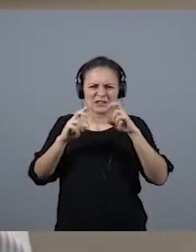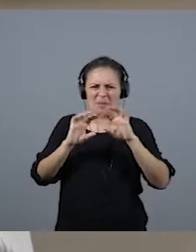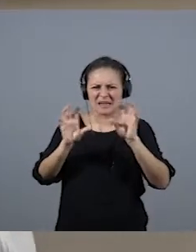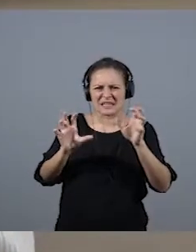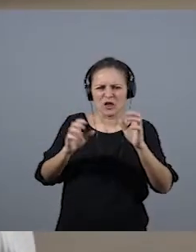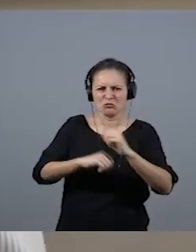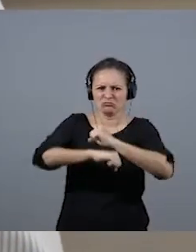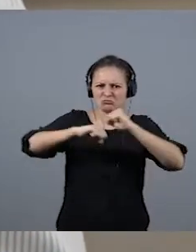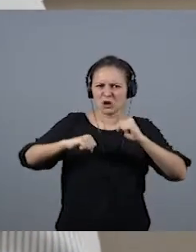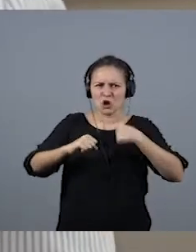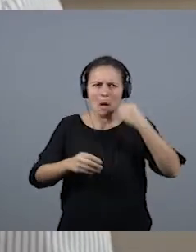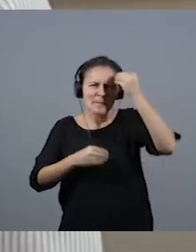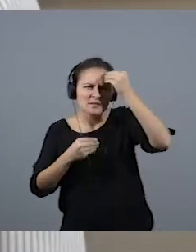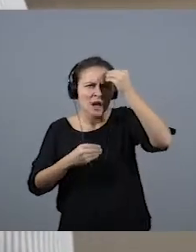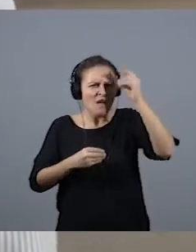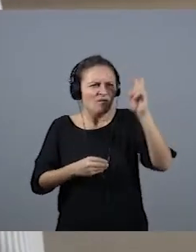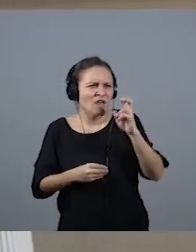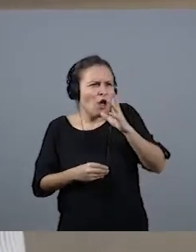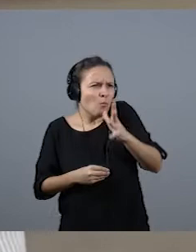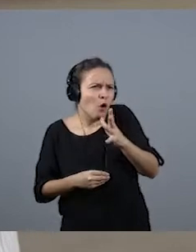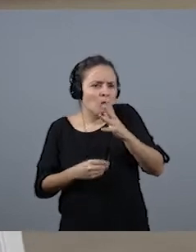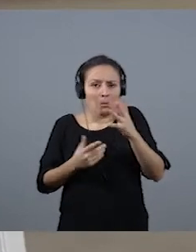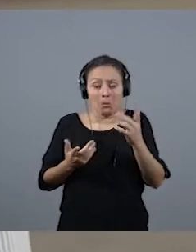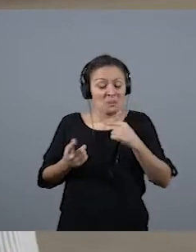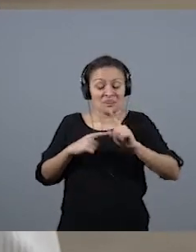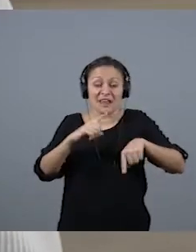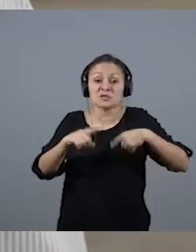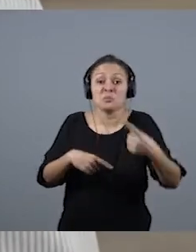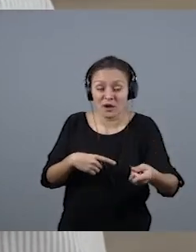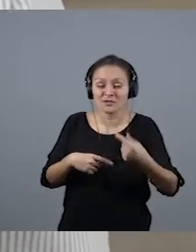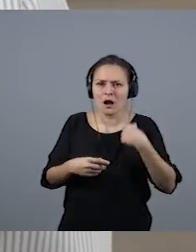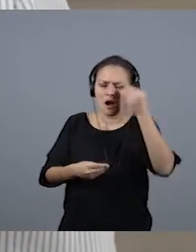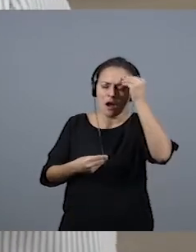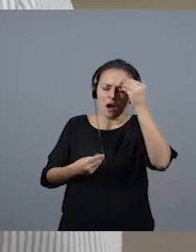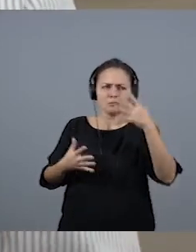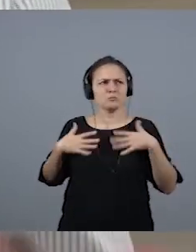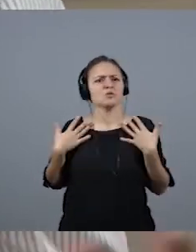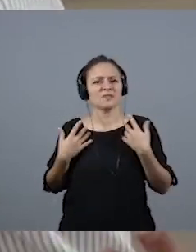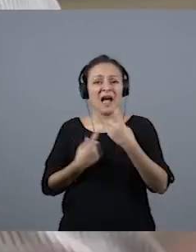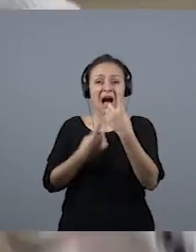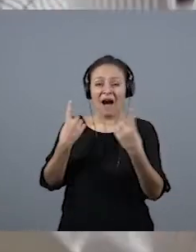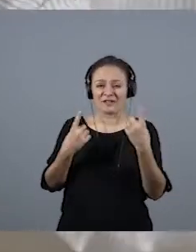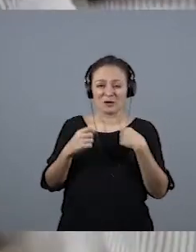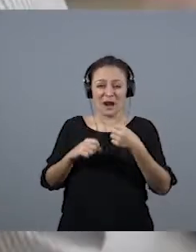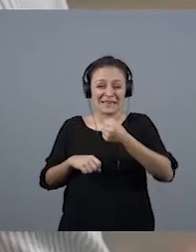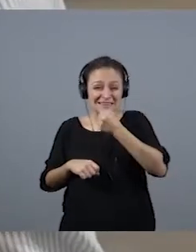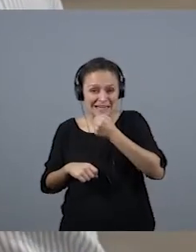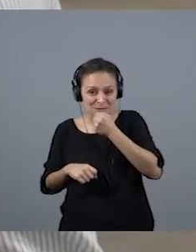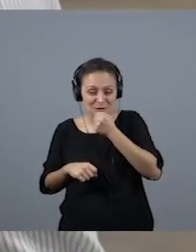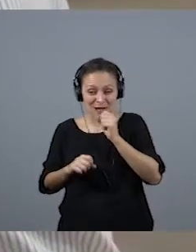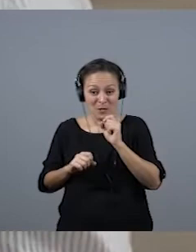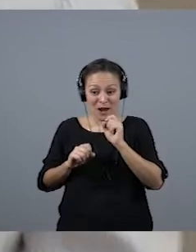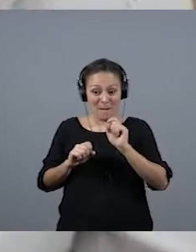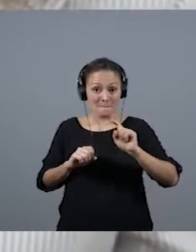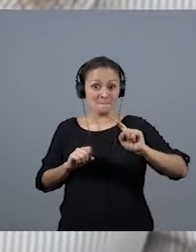Solo me lo he cuestionado a posteriori, cuando ya no estoy en el día a día. Es decir, a veces oigo mis primeras transmisiones en primera división de